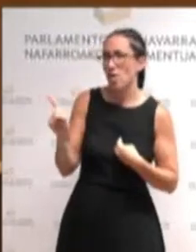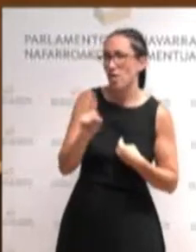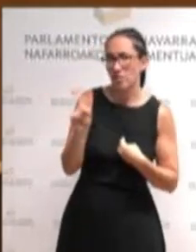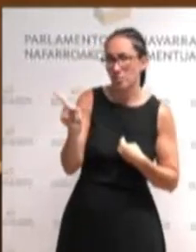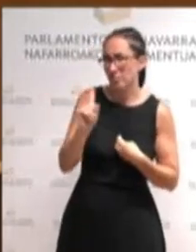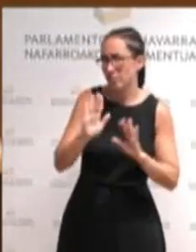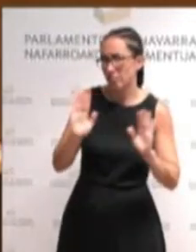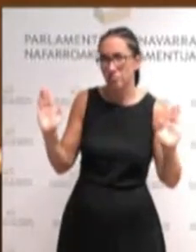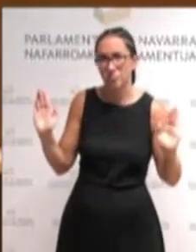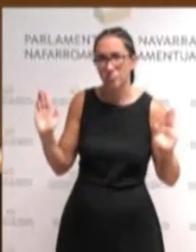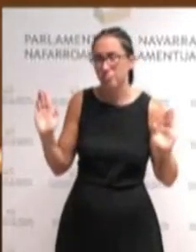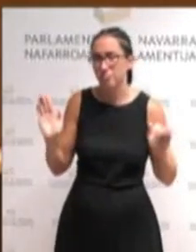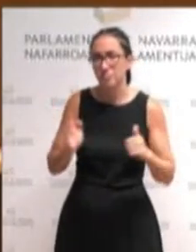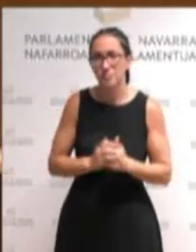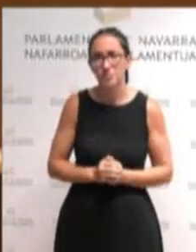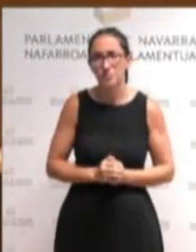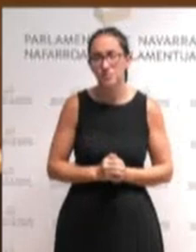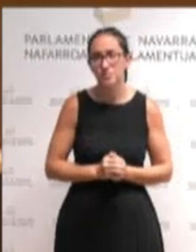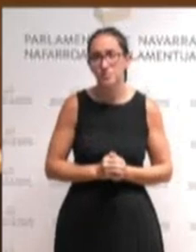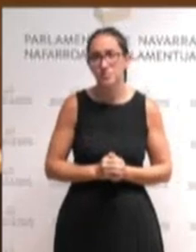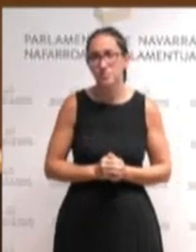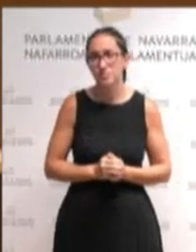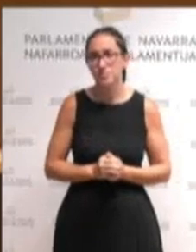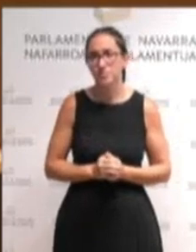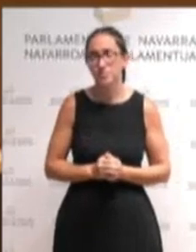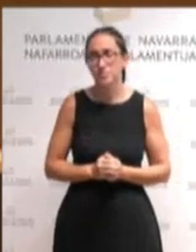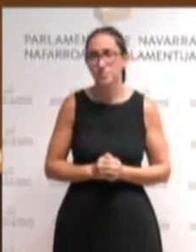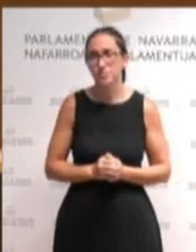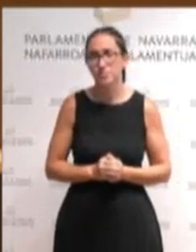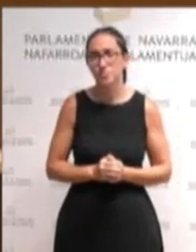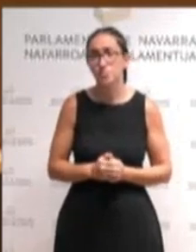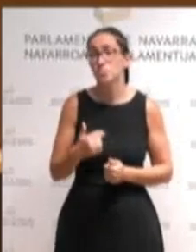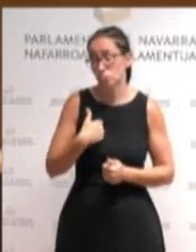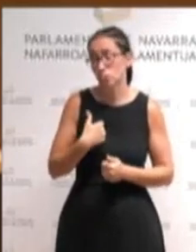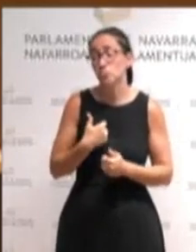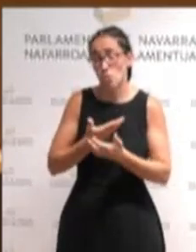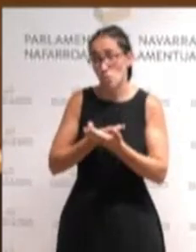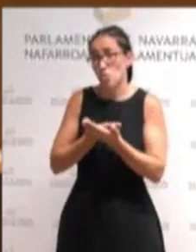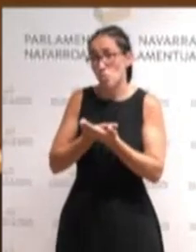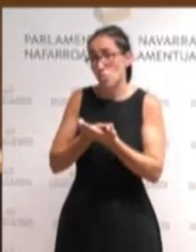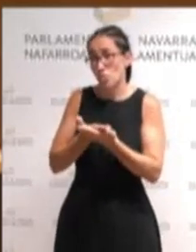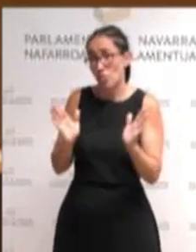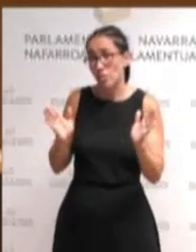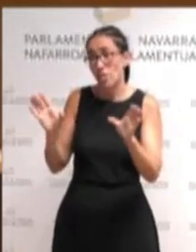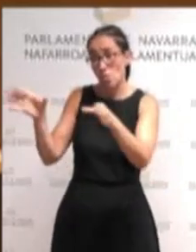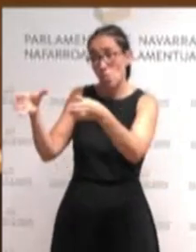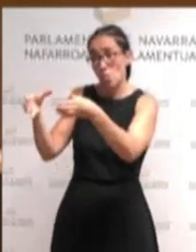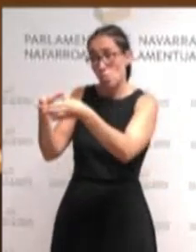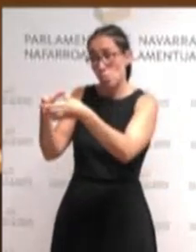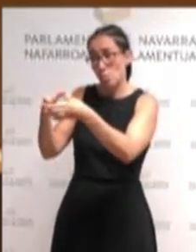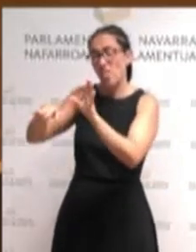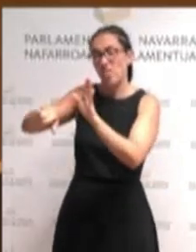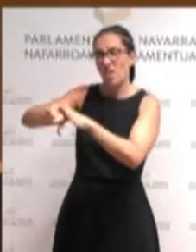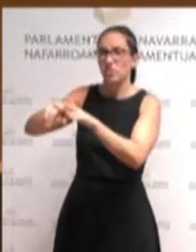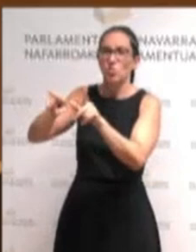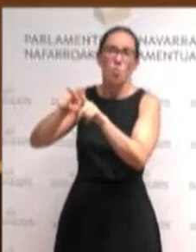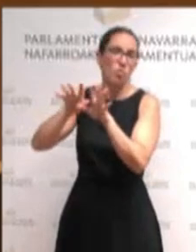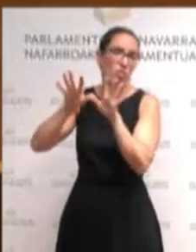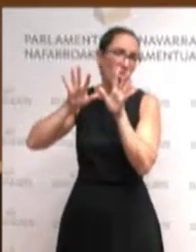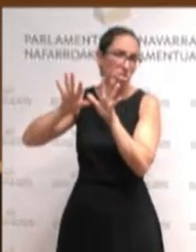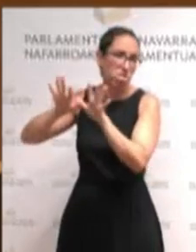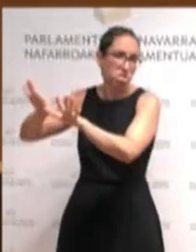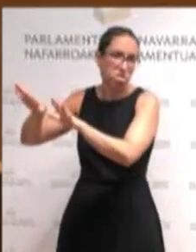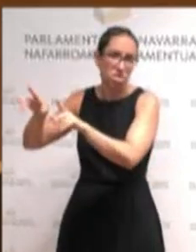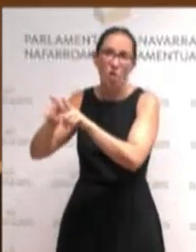inboluzioa irrelevantzia politikoan egondadien espero dugu gobernuko bazkideen